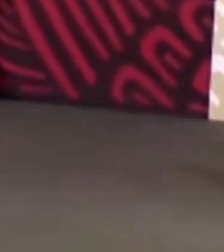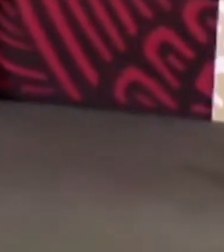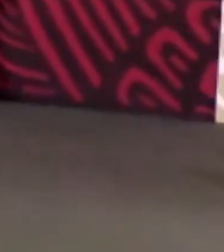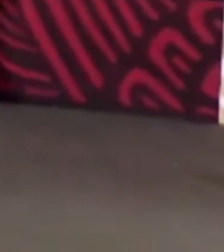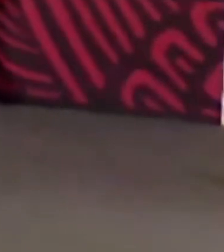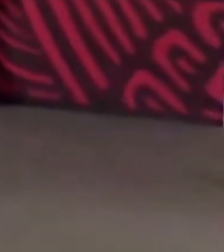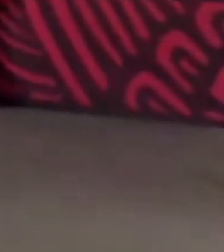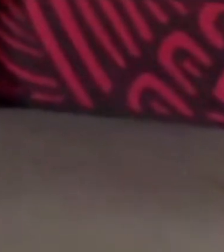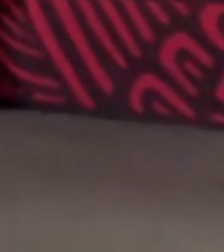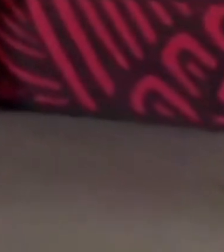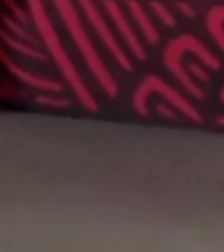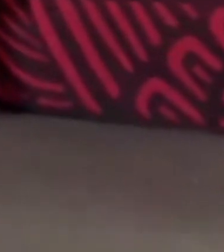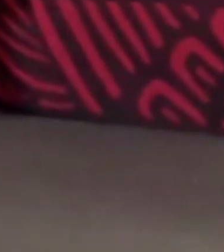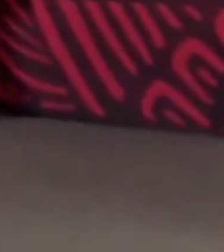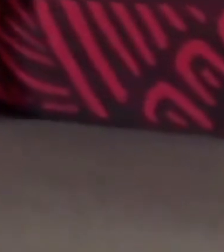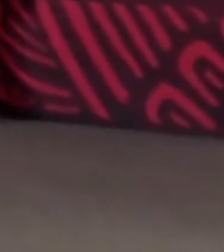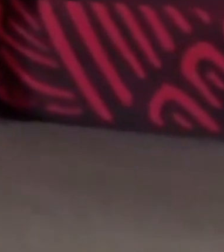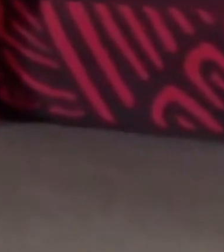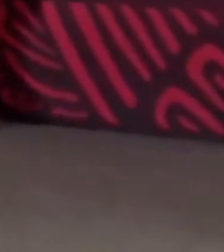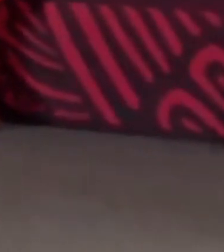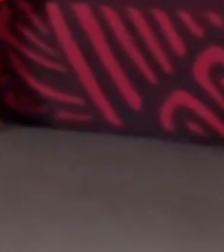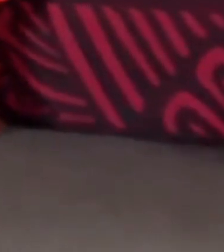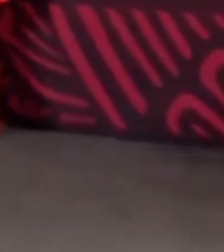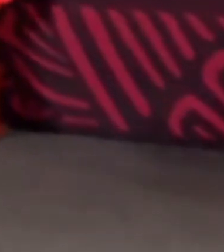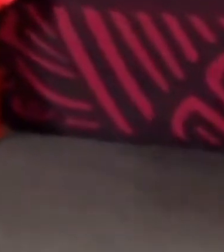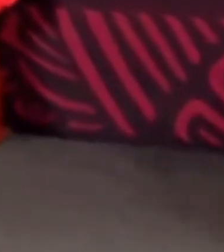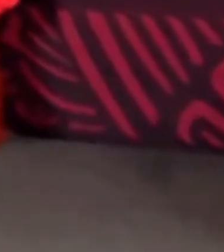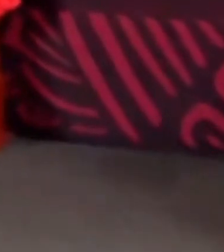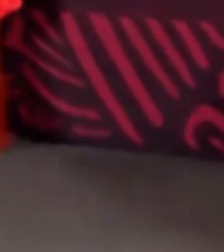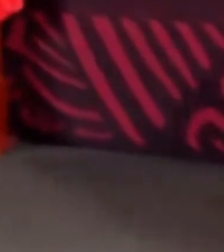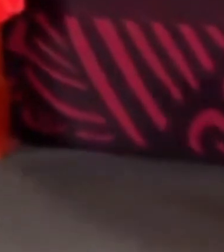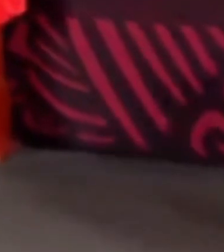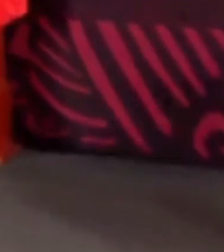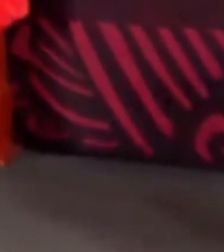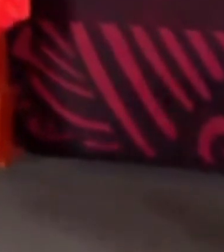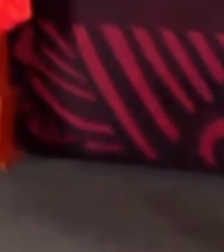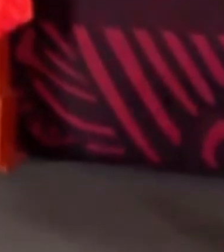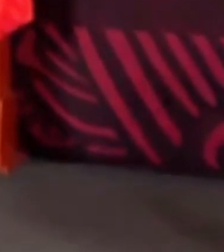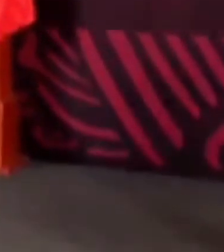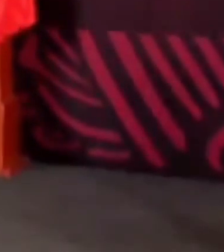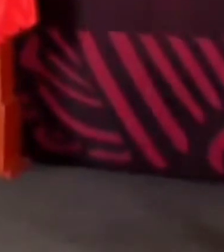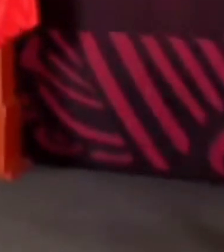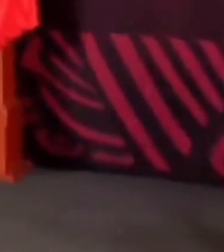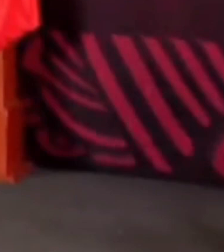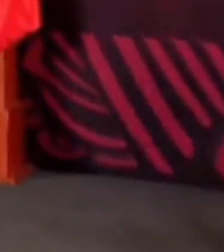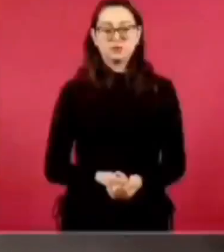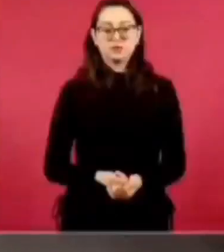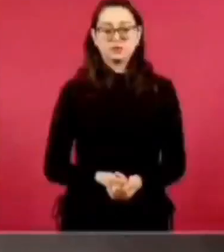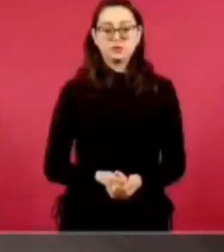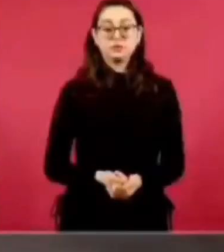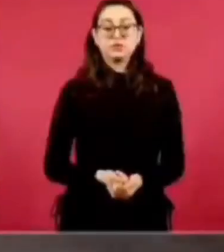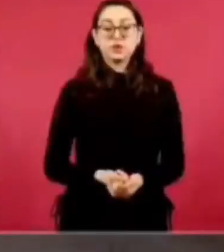El día de hoy, jueves, vamos a